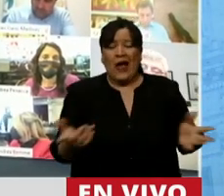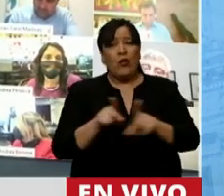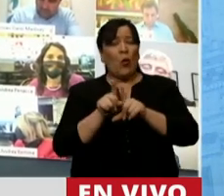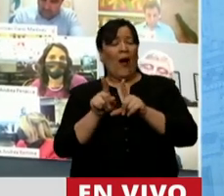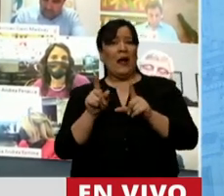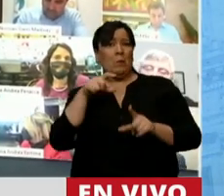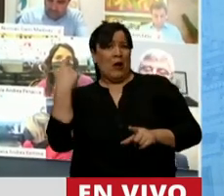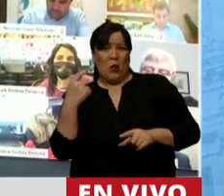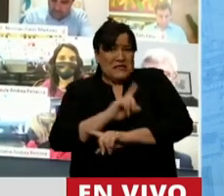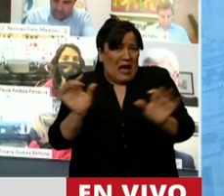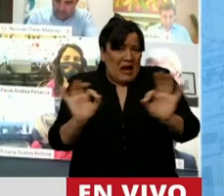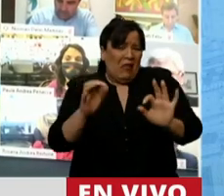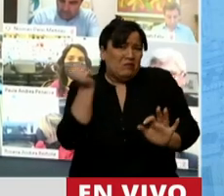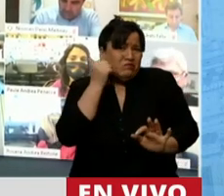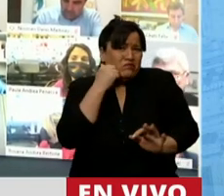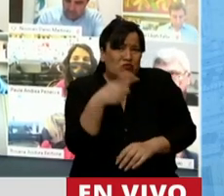Ministro.